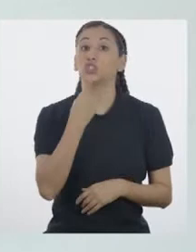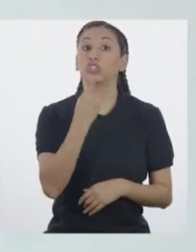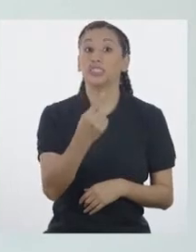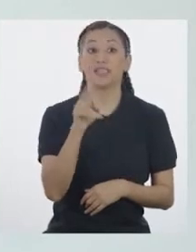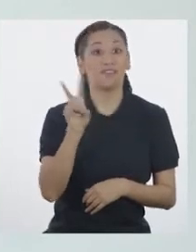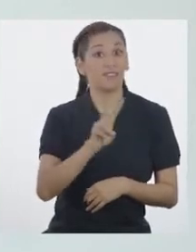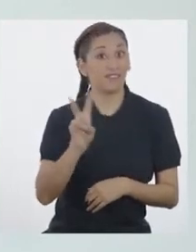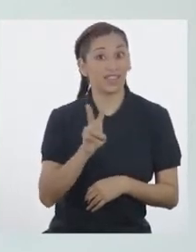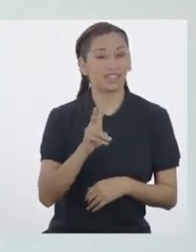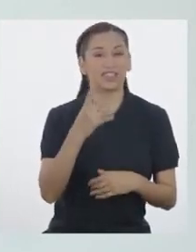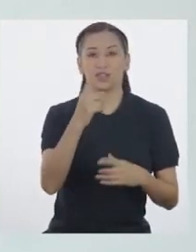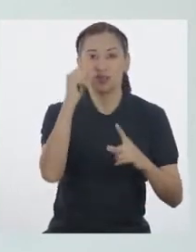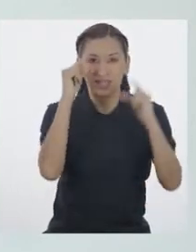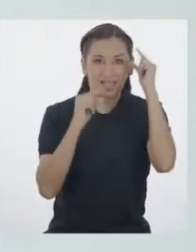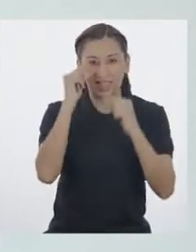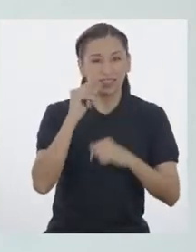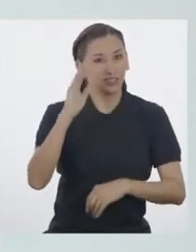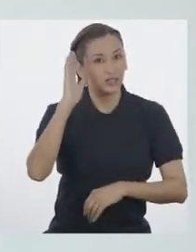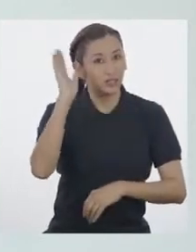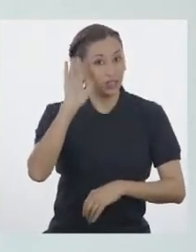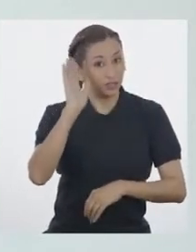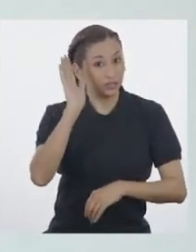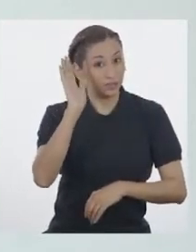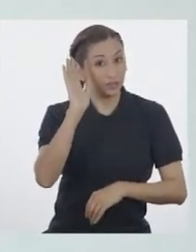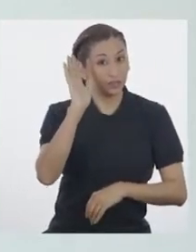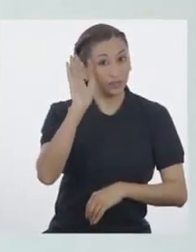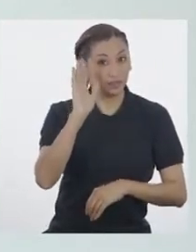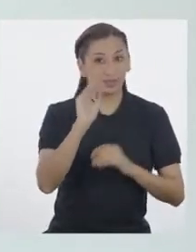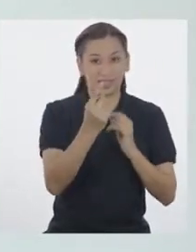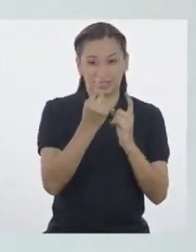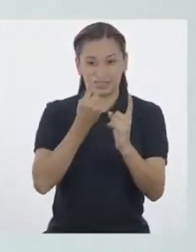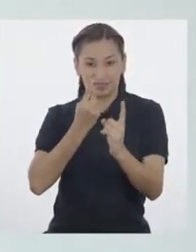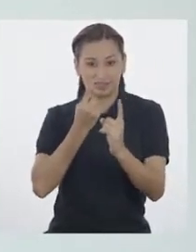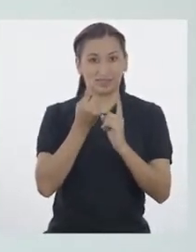Si digo verde, hago el gesto de saludar y retrocedo.